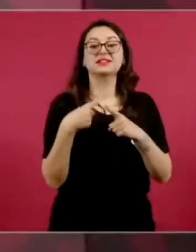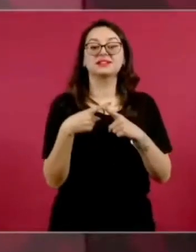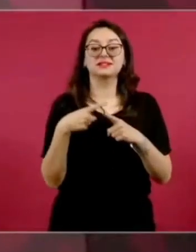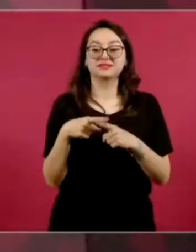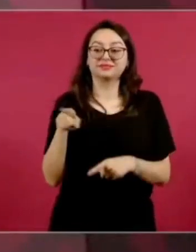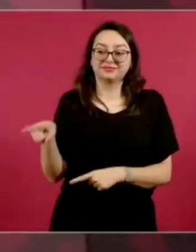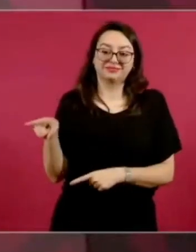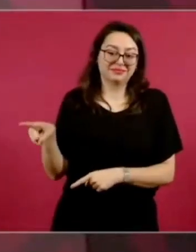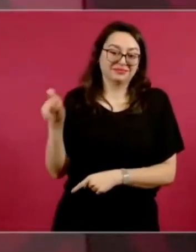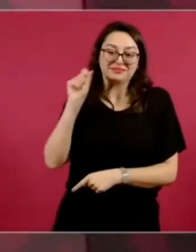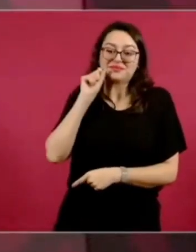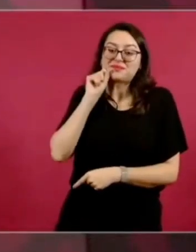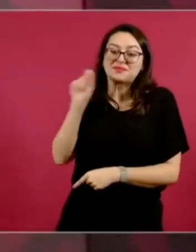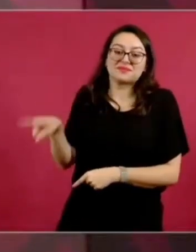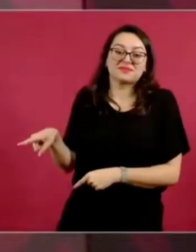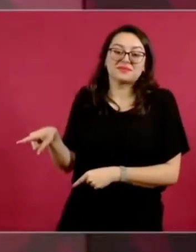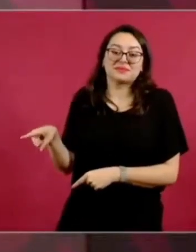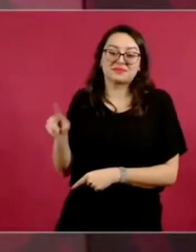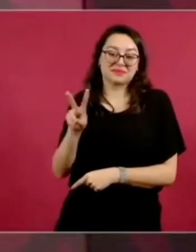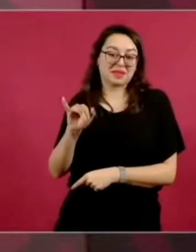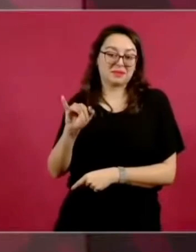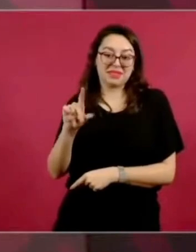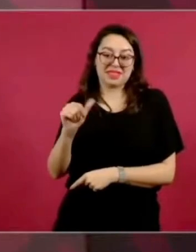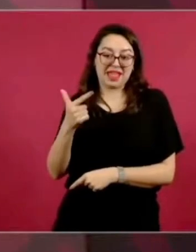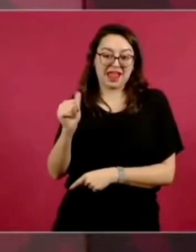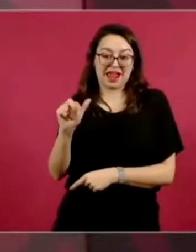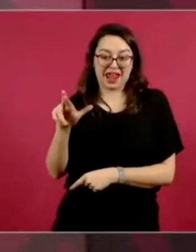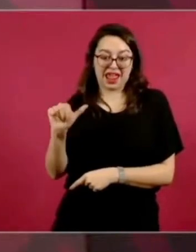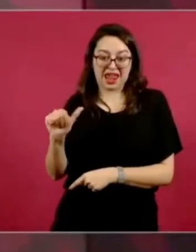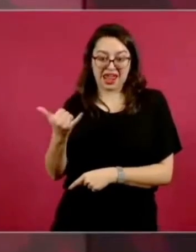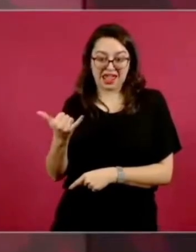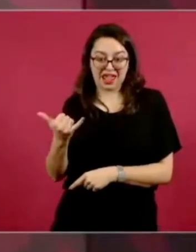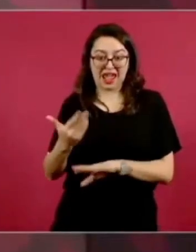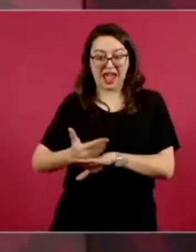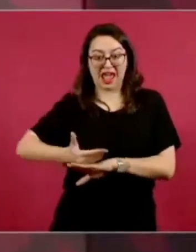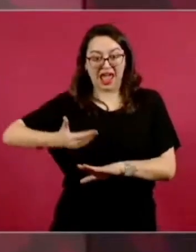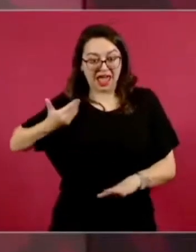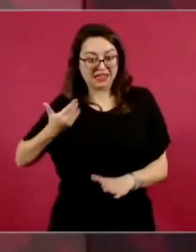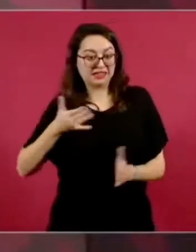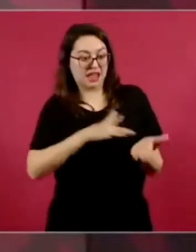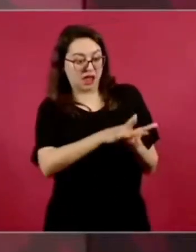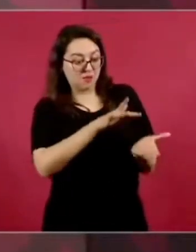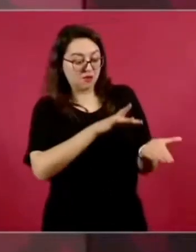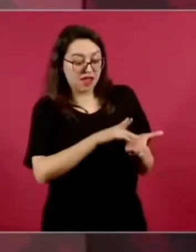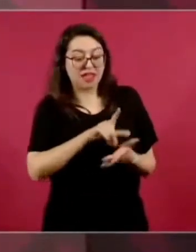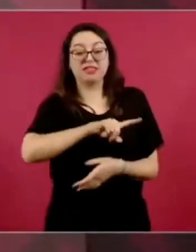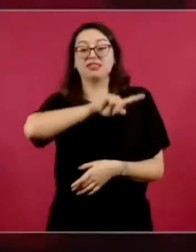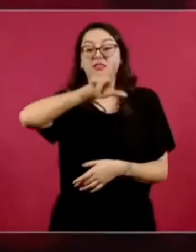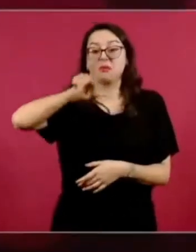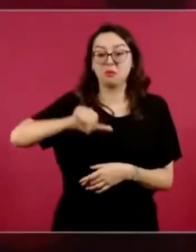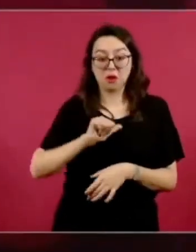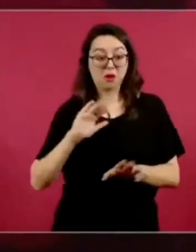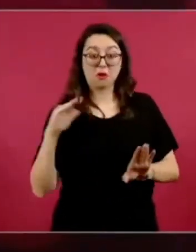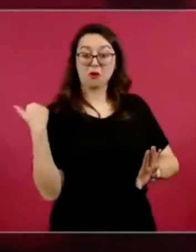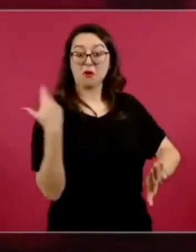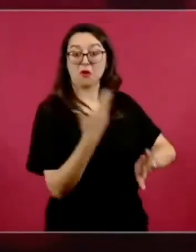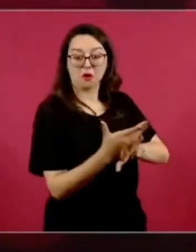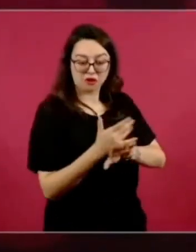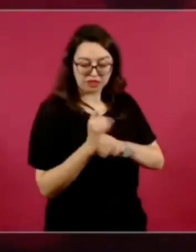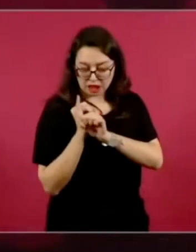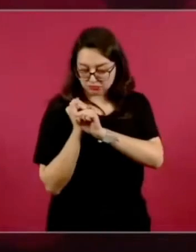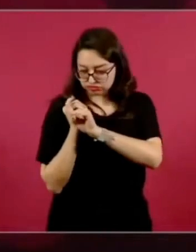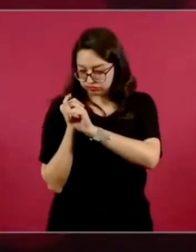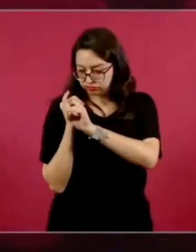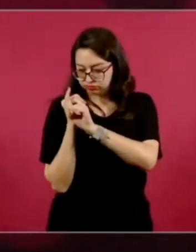apoyaba a Naya, a Videgaray, y ya le encontraron que tenía